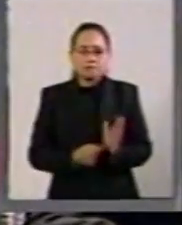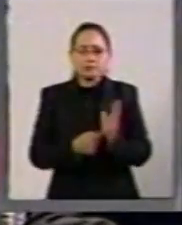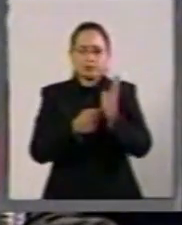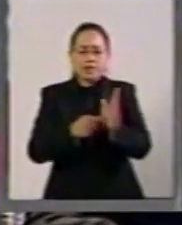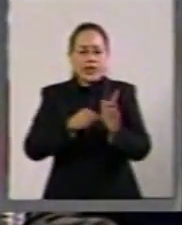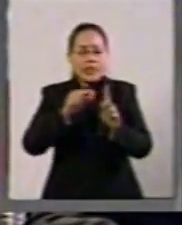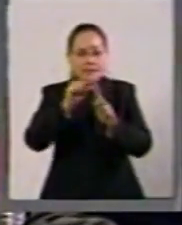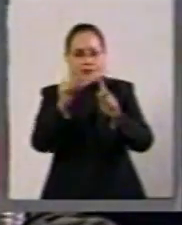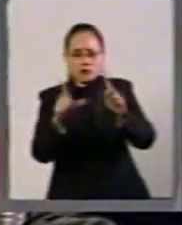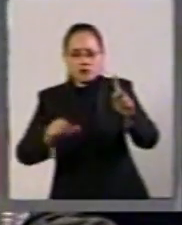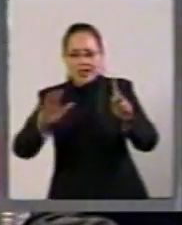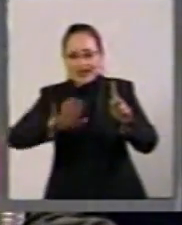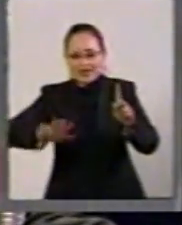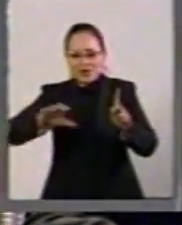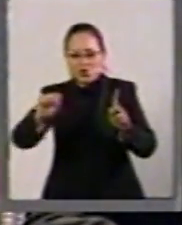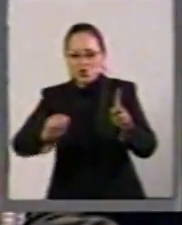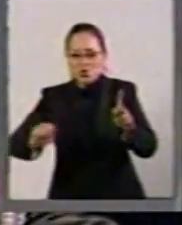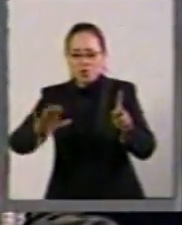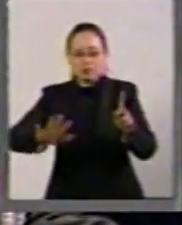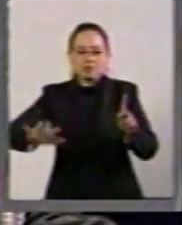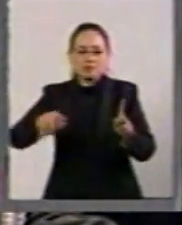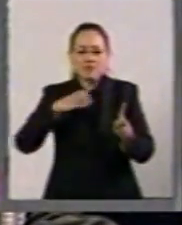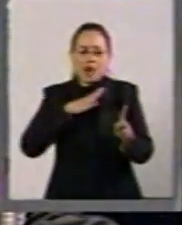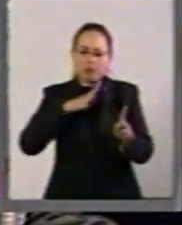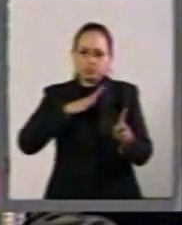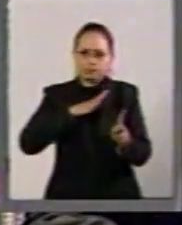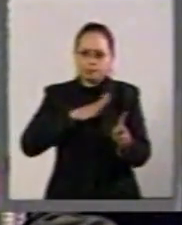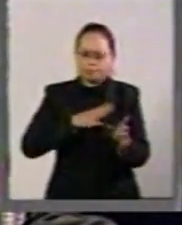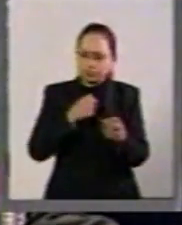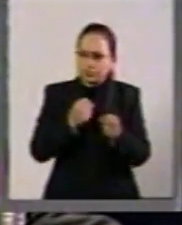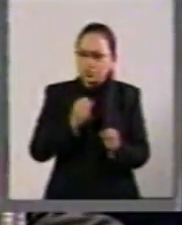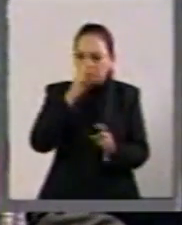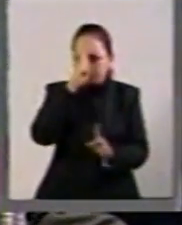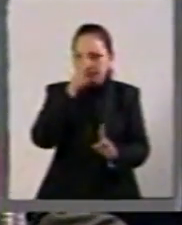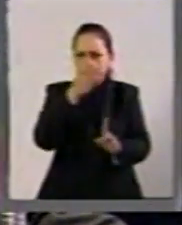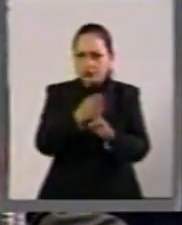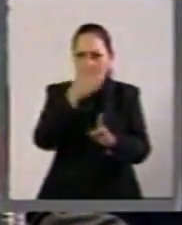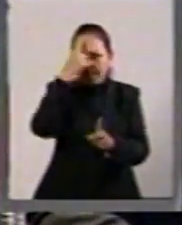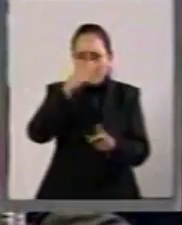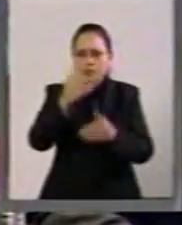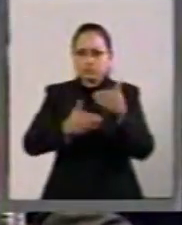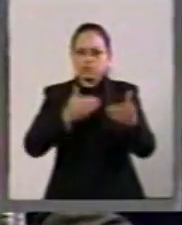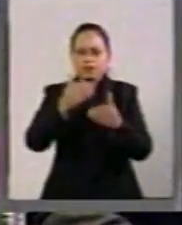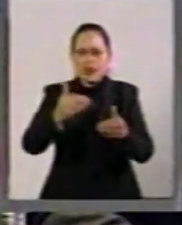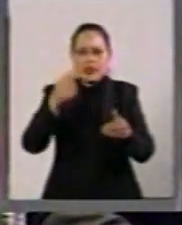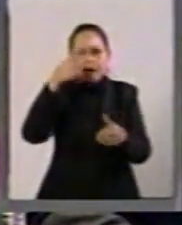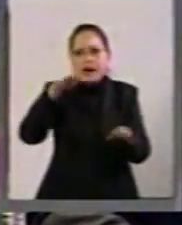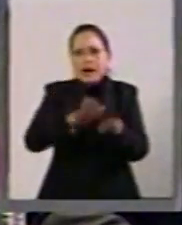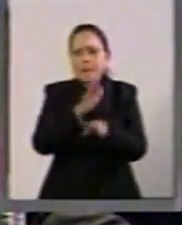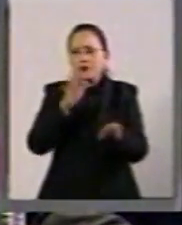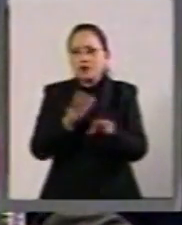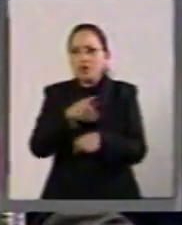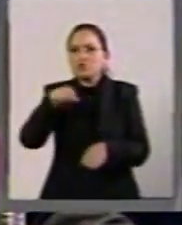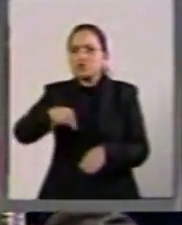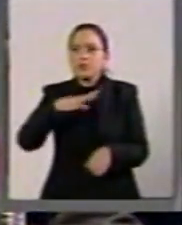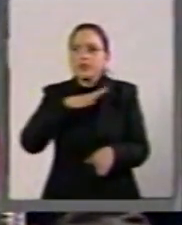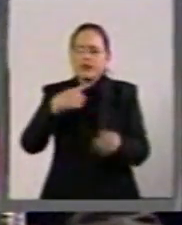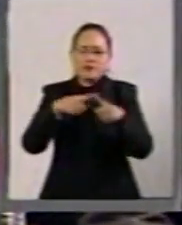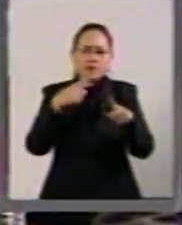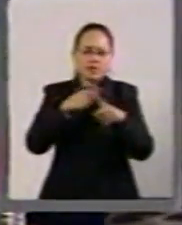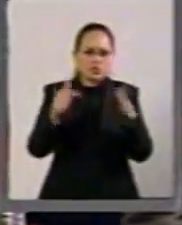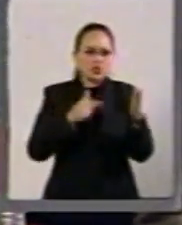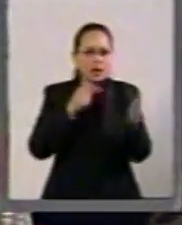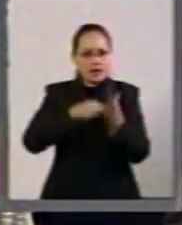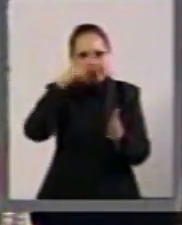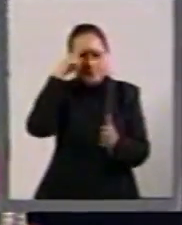estados del sur tienen la firme convicción de participar en los vientos de cambio que se sienten en muchos rincones